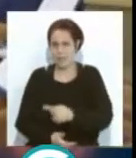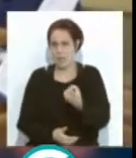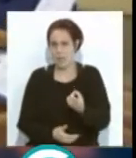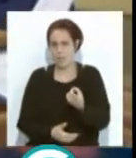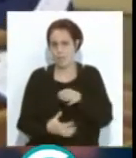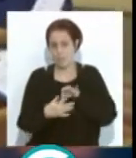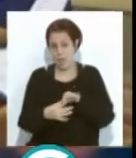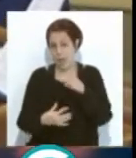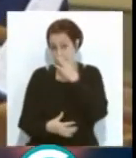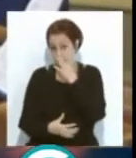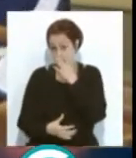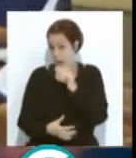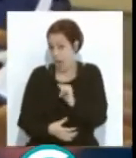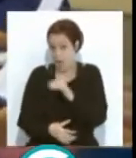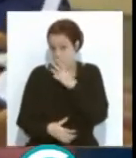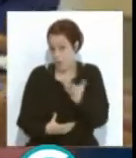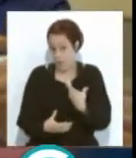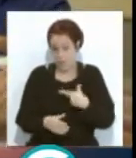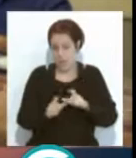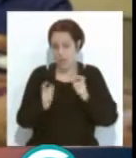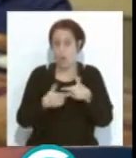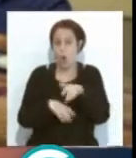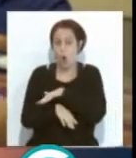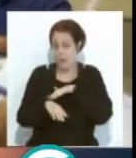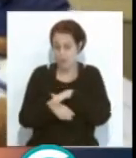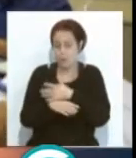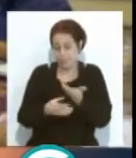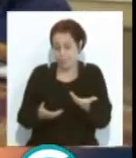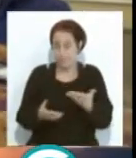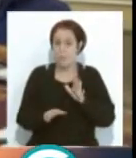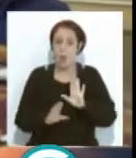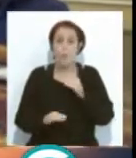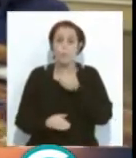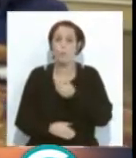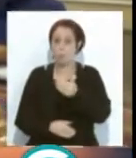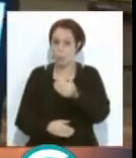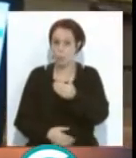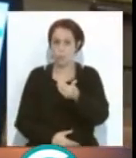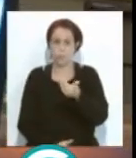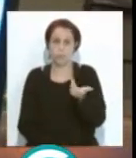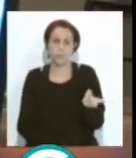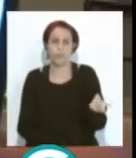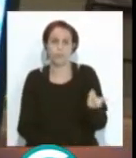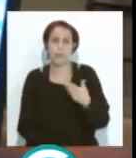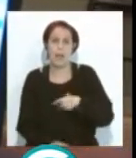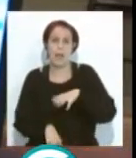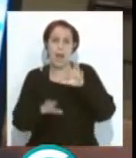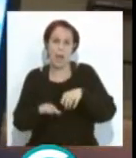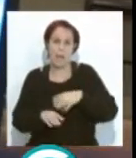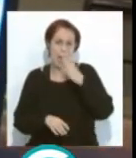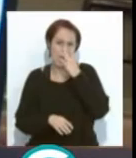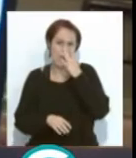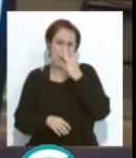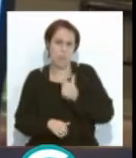vinculaciones con el carnaval que hay ahora mismo en el equipo de gobierno, ejemplo, pero en un futuro, que bueno, no tiene por qué, Cádiz mucho más que el carnaval,